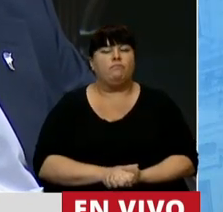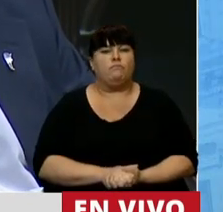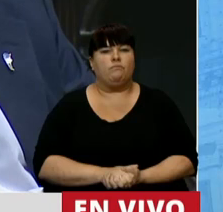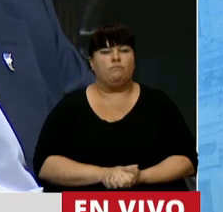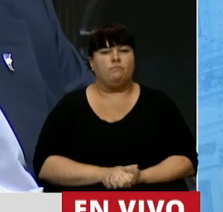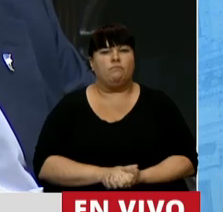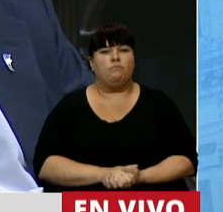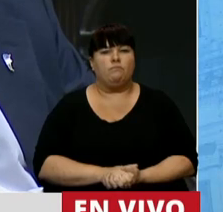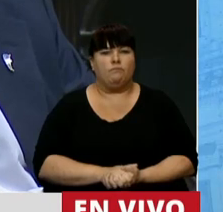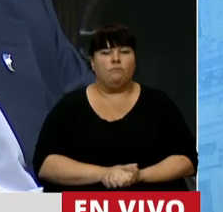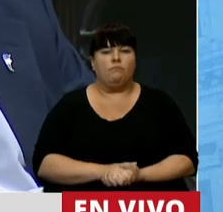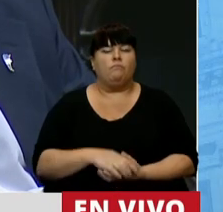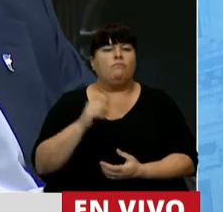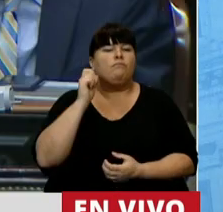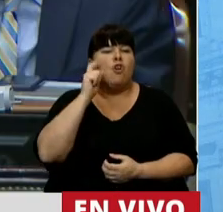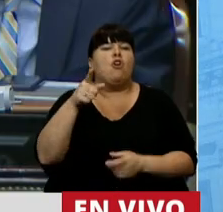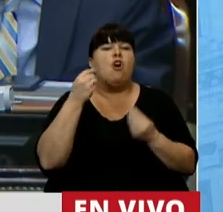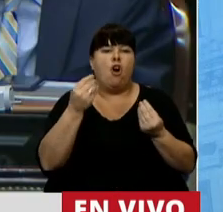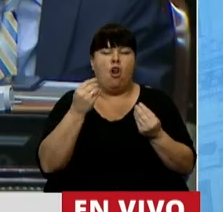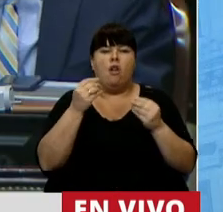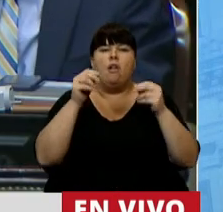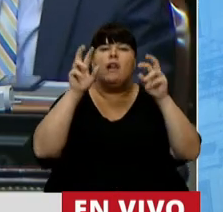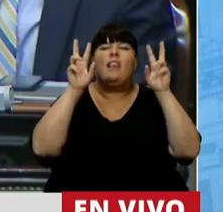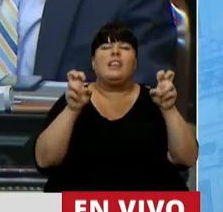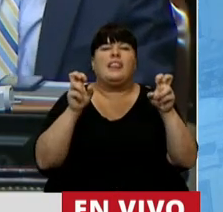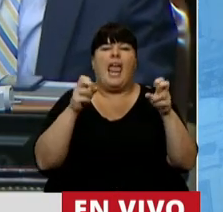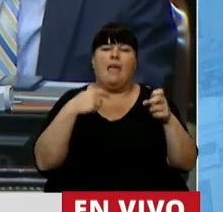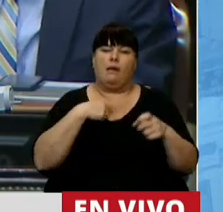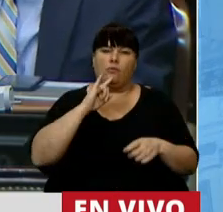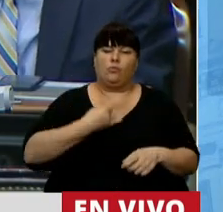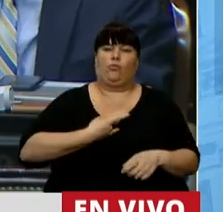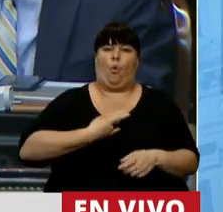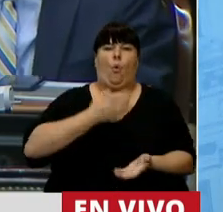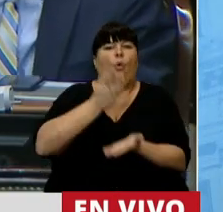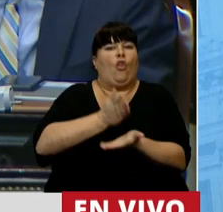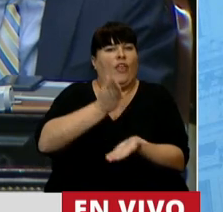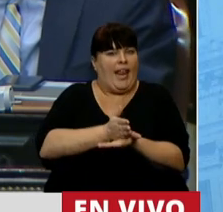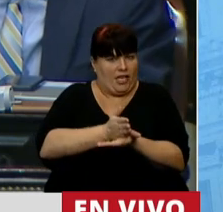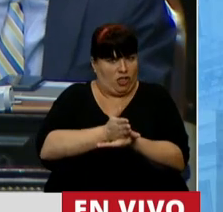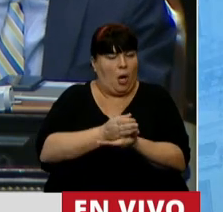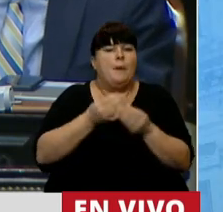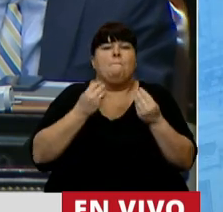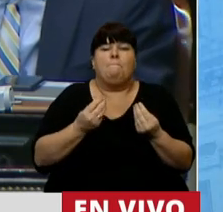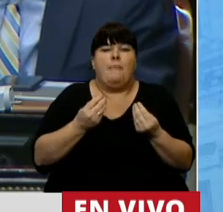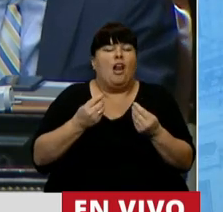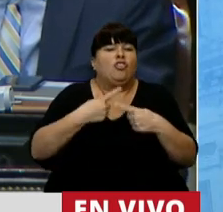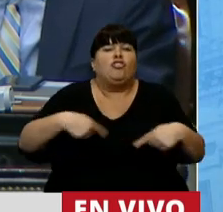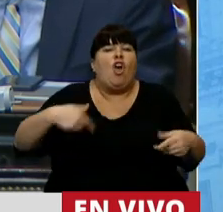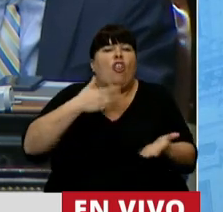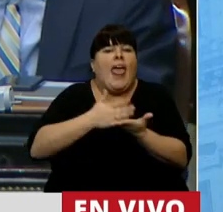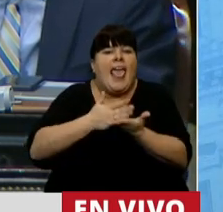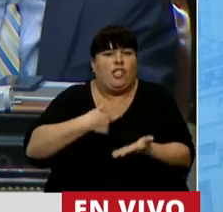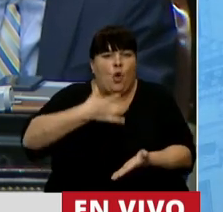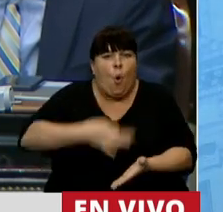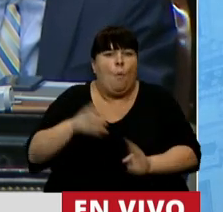especialmente la cuestión de ejercer el derecho a ejercer todos sus